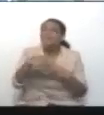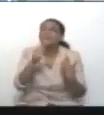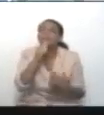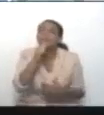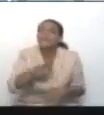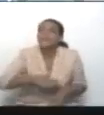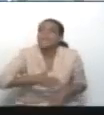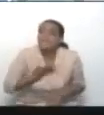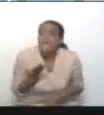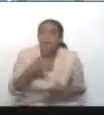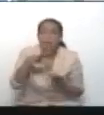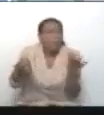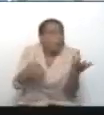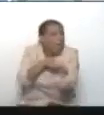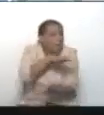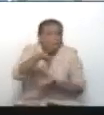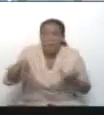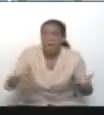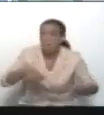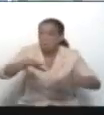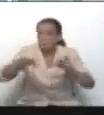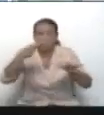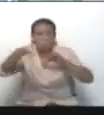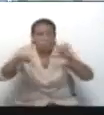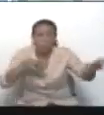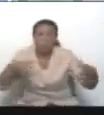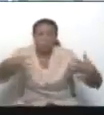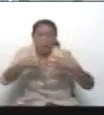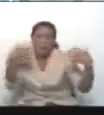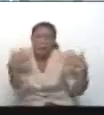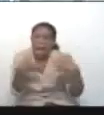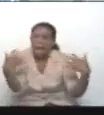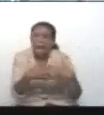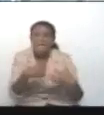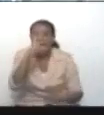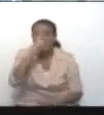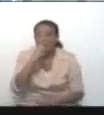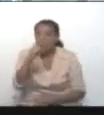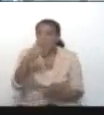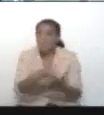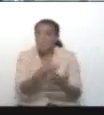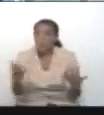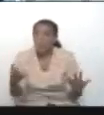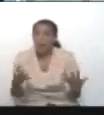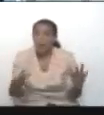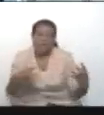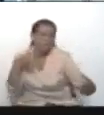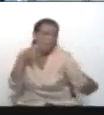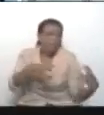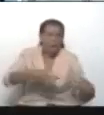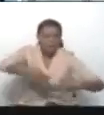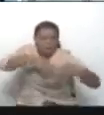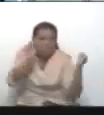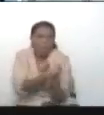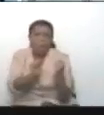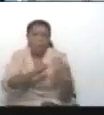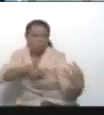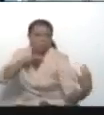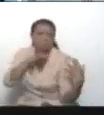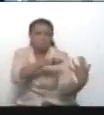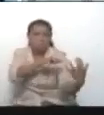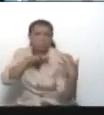un desbarajuste social, político, y que lleguemos al año electoral en medio de confrontación, desgaste,